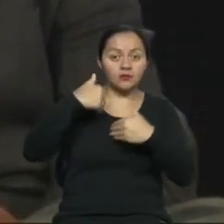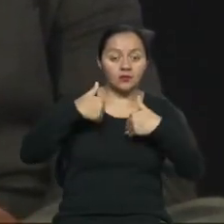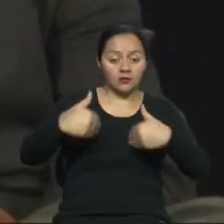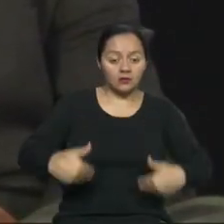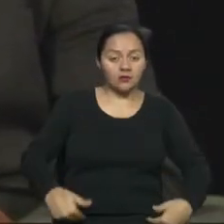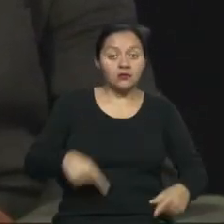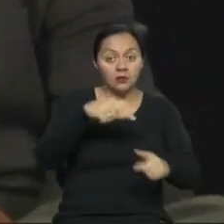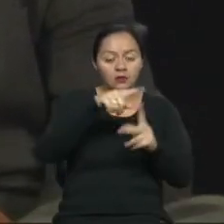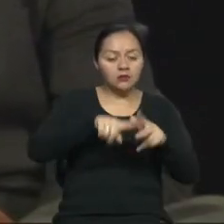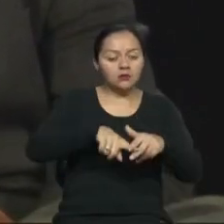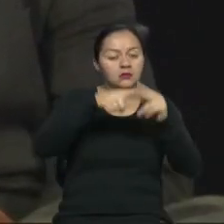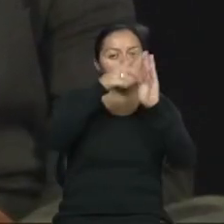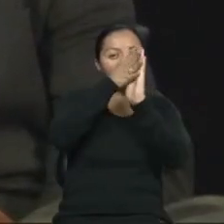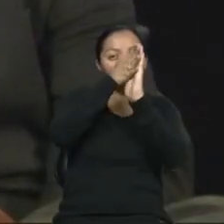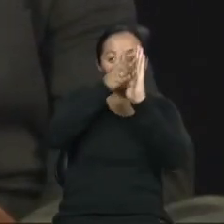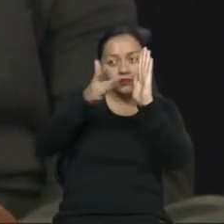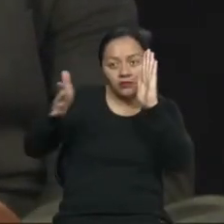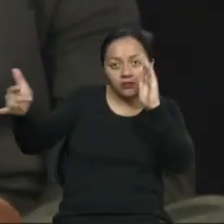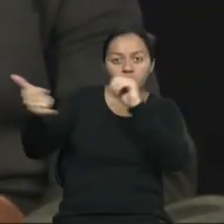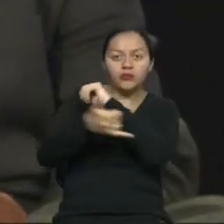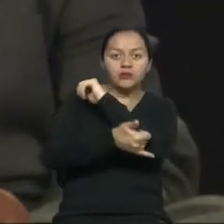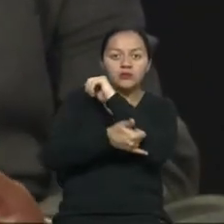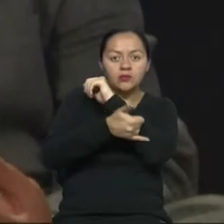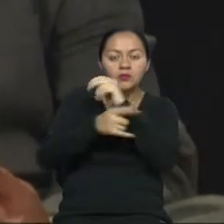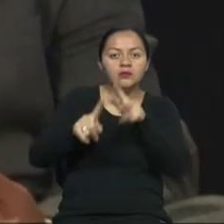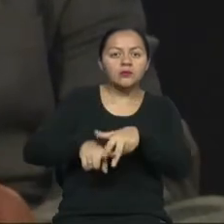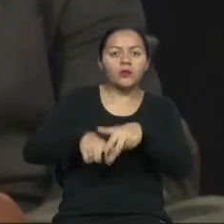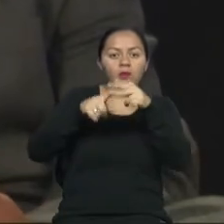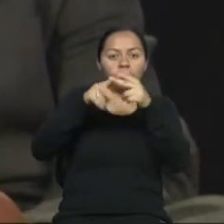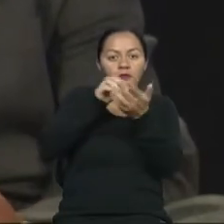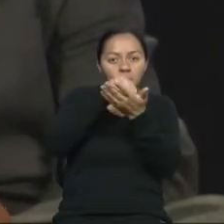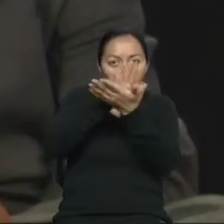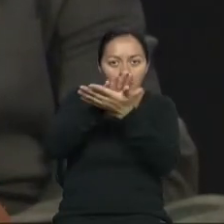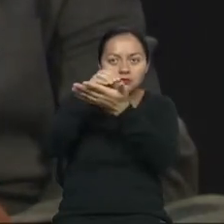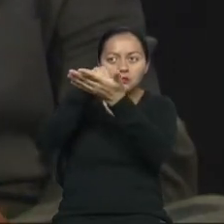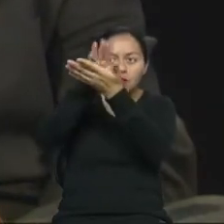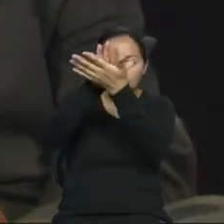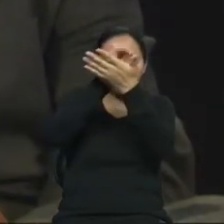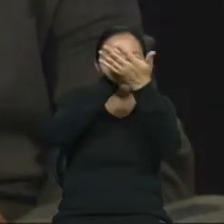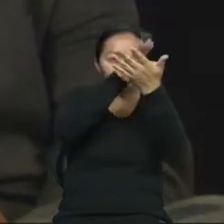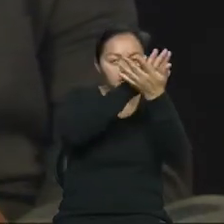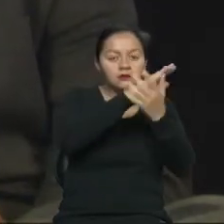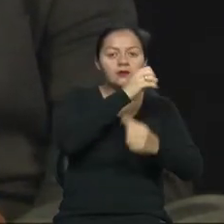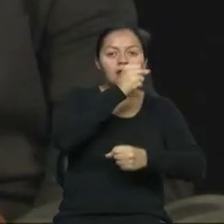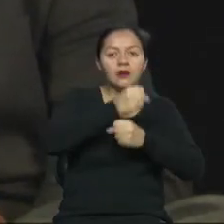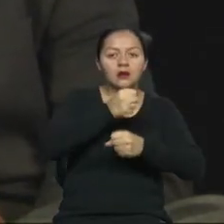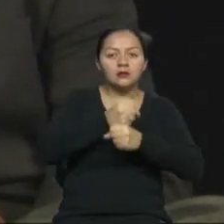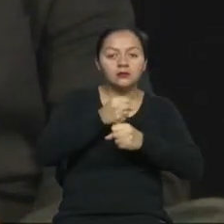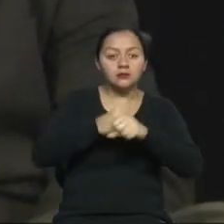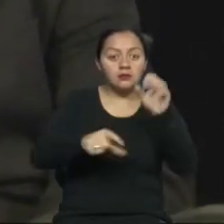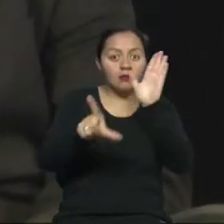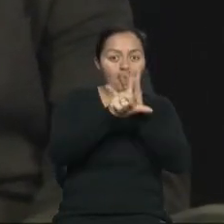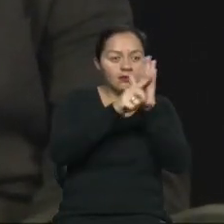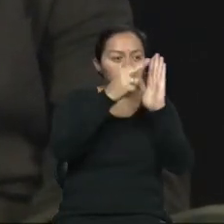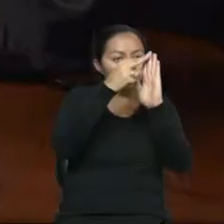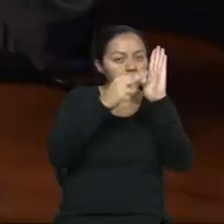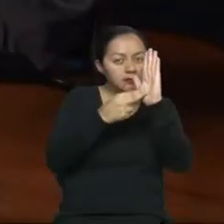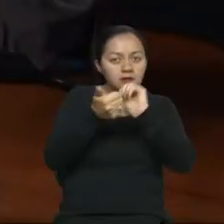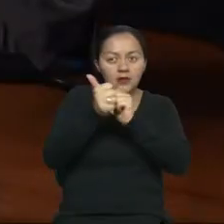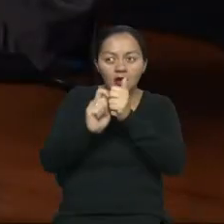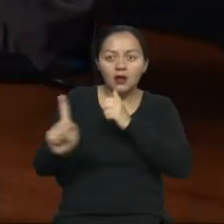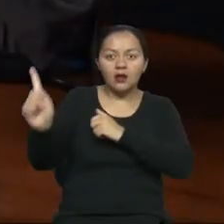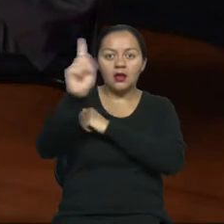inicio para que cada uno de los países comiencen a incorporar ajustes razonables a través de normas técnicas en cada país.